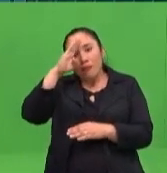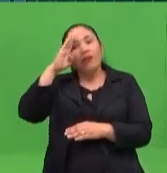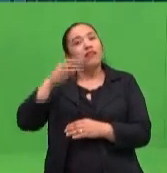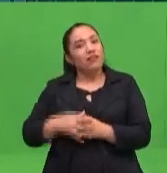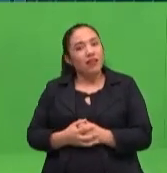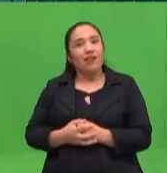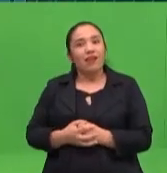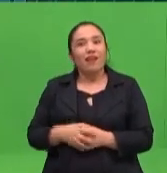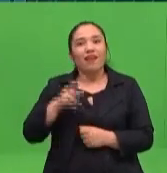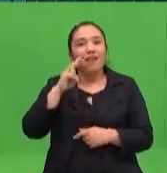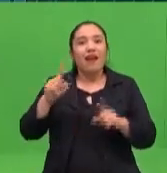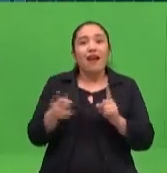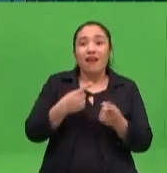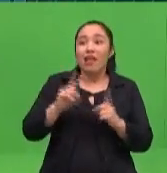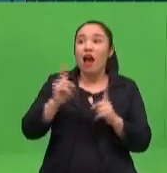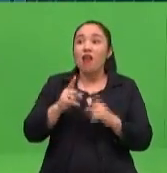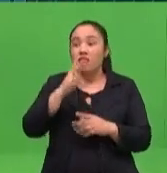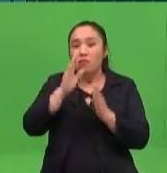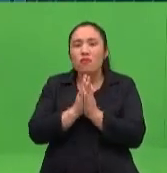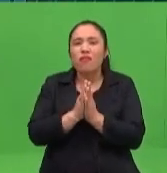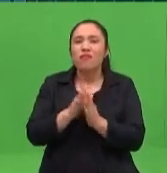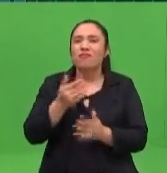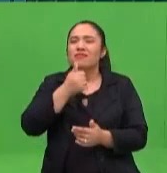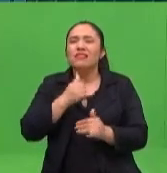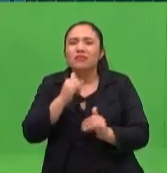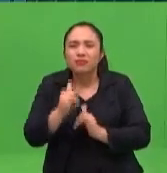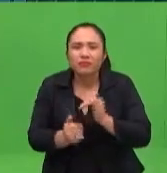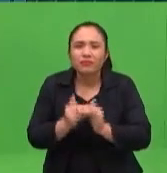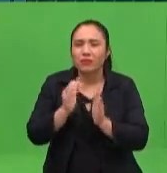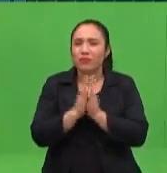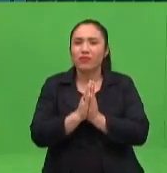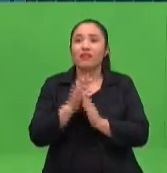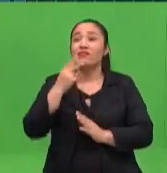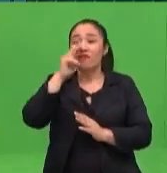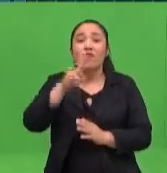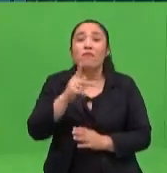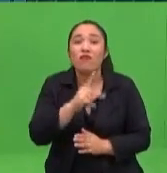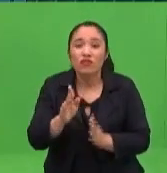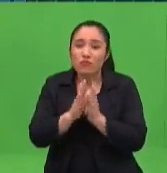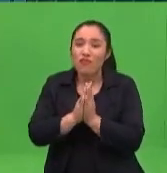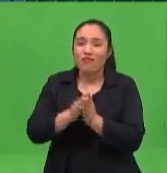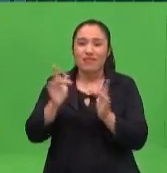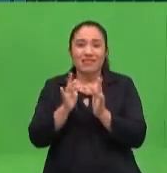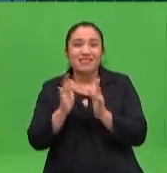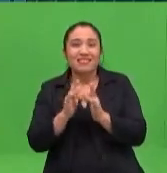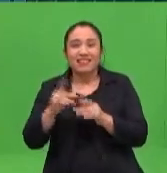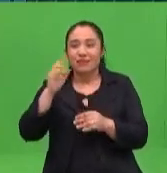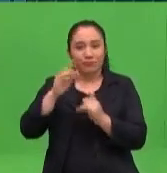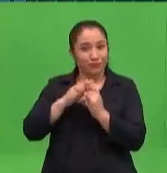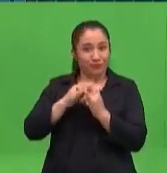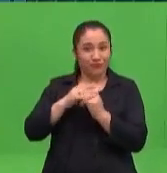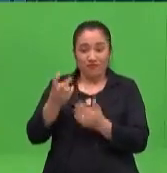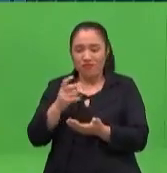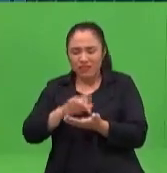repetir a través de YouTube los cuentos. Se le quiere volver a ver a la profe. Algunos niños querían ponerse hasta su delantal